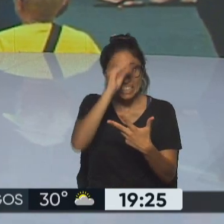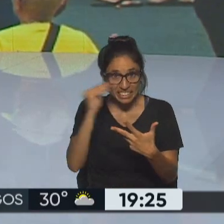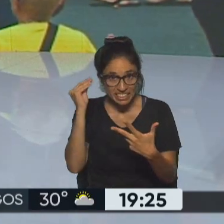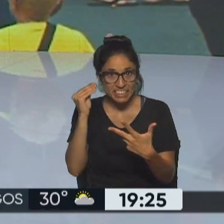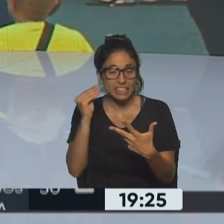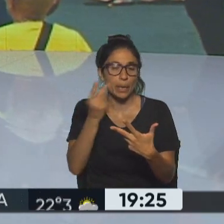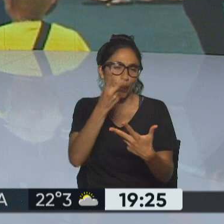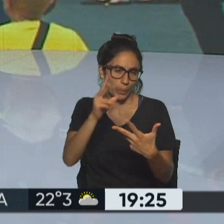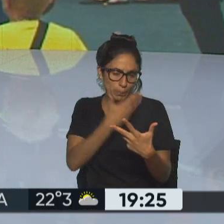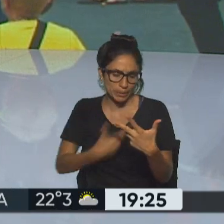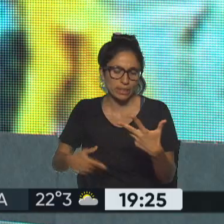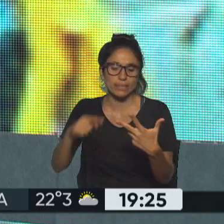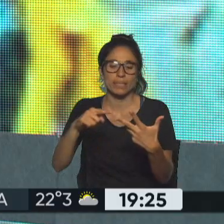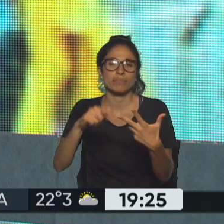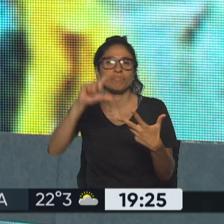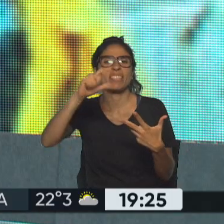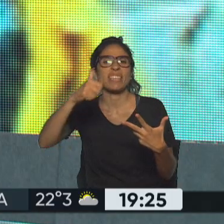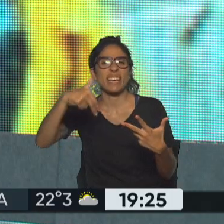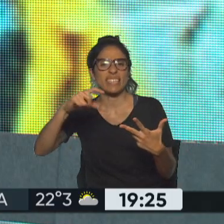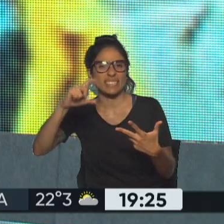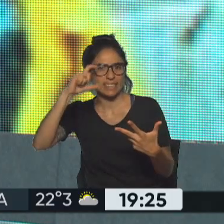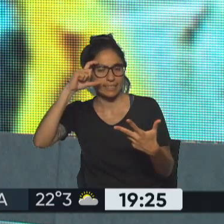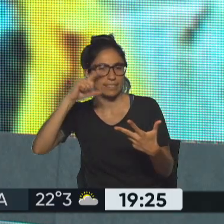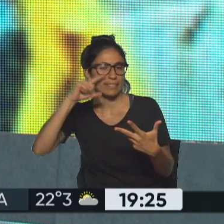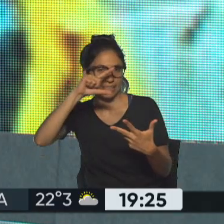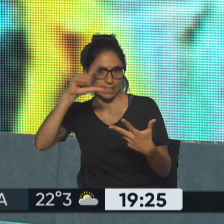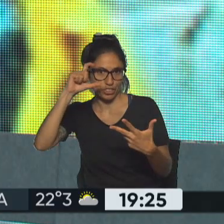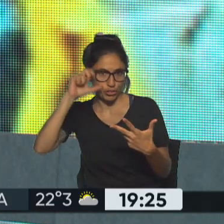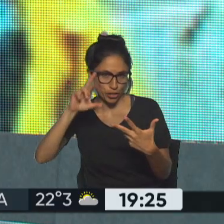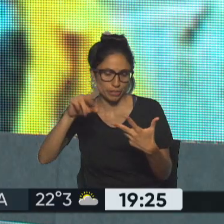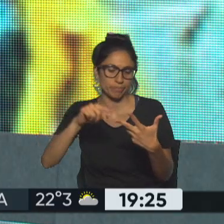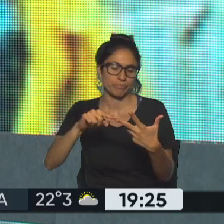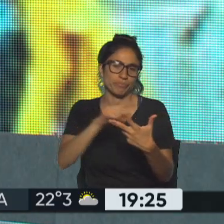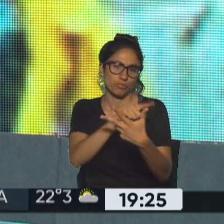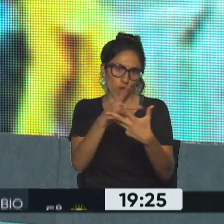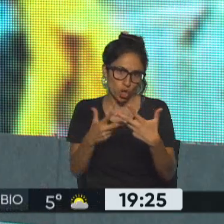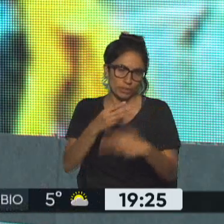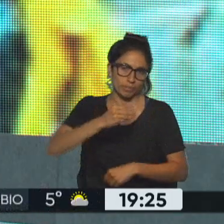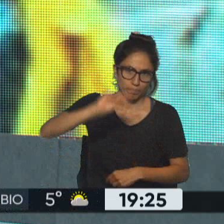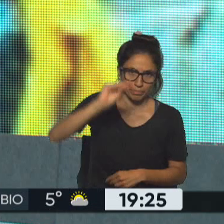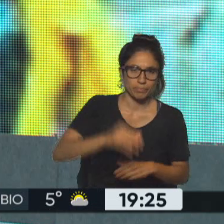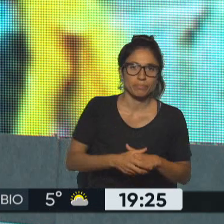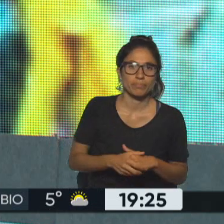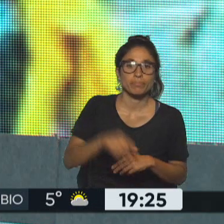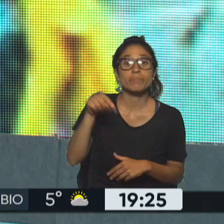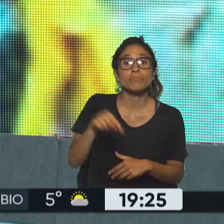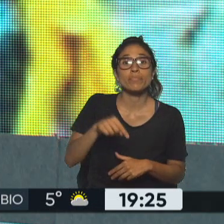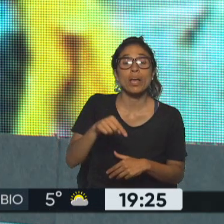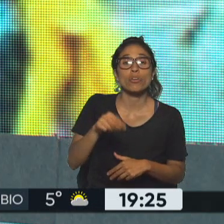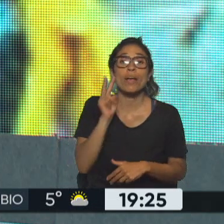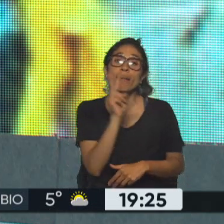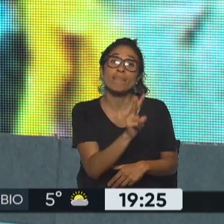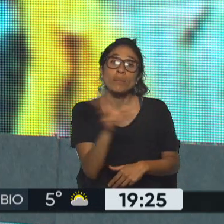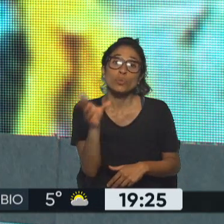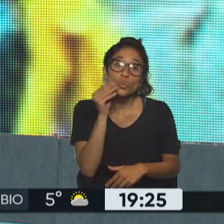y con Leticia Alejandro bien gracias Diana vamos a compartir en un ratito la palabra del presidente de la nación porque ha brindado una entrevista